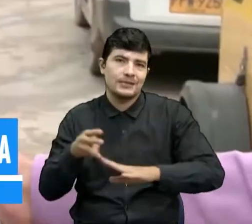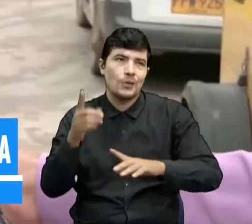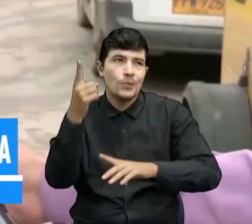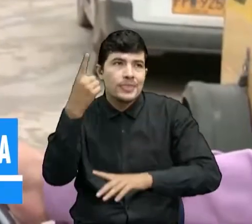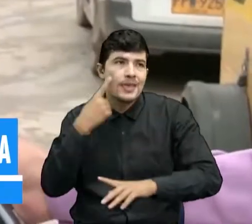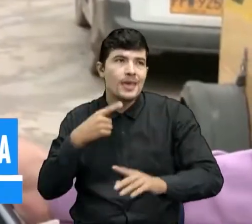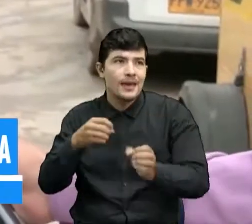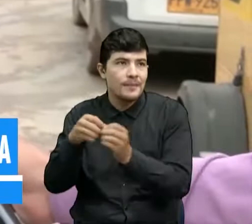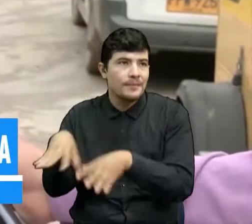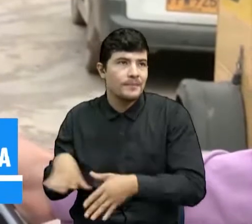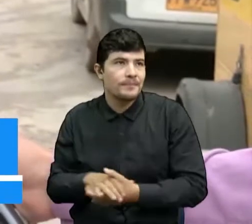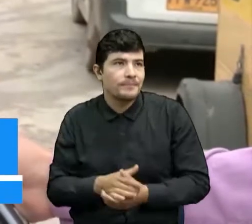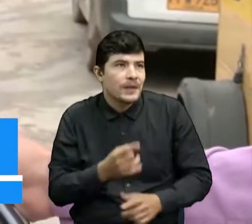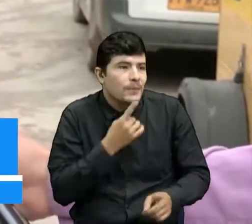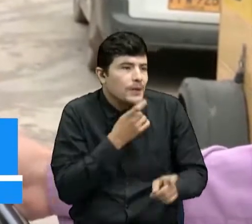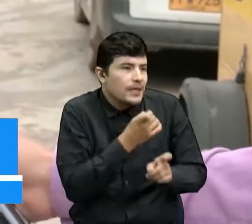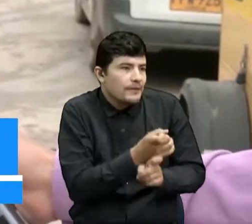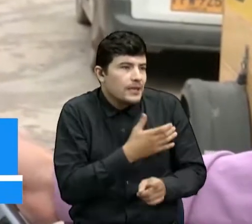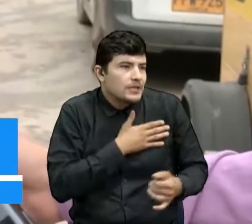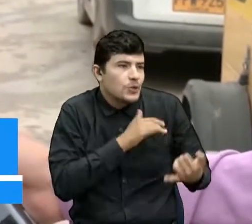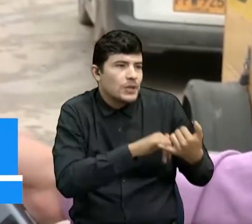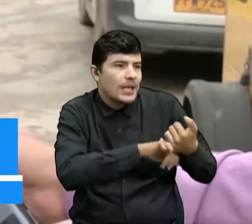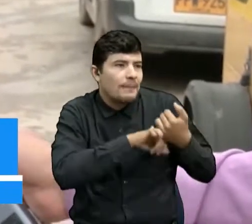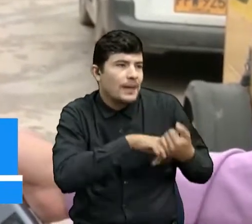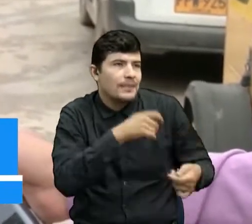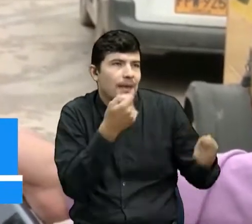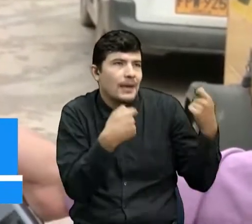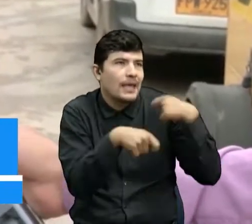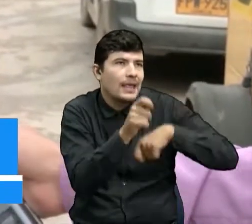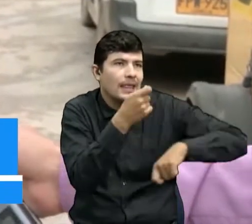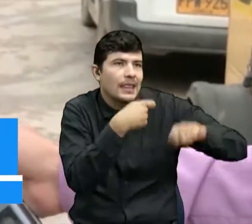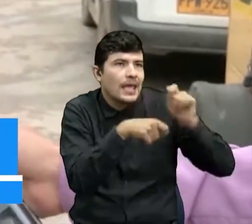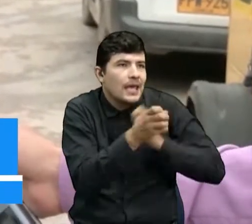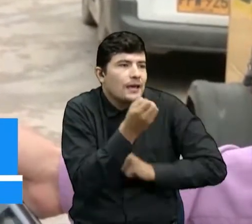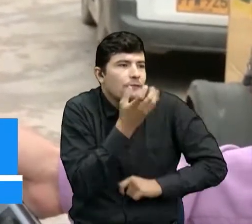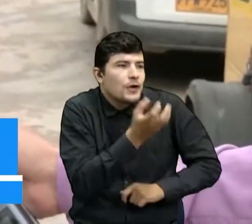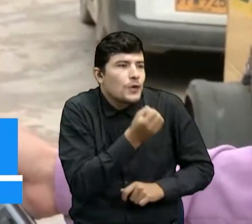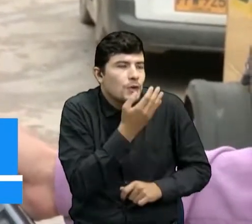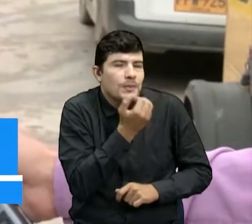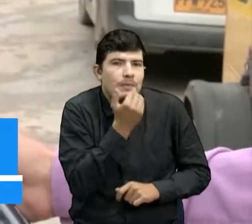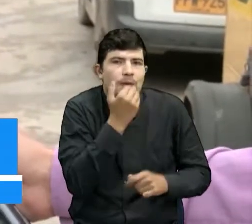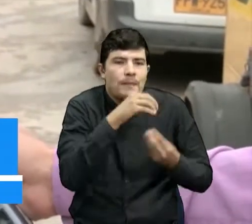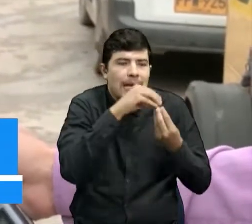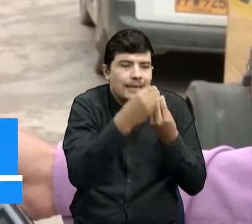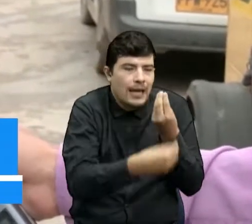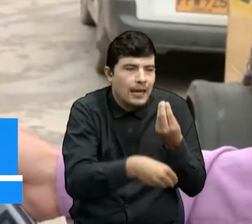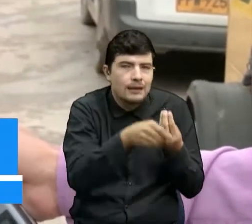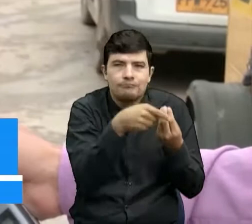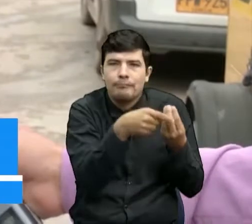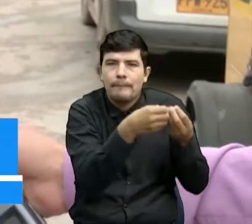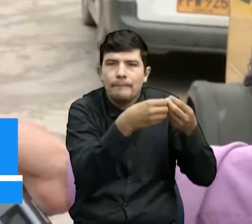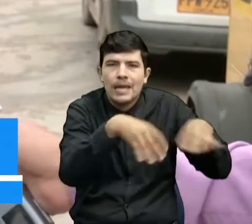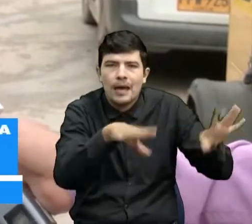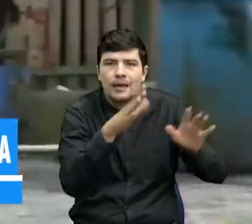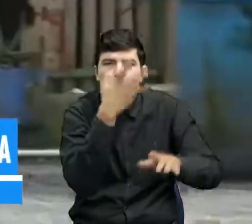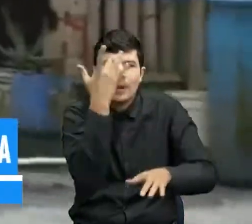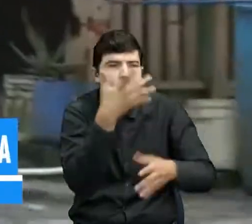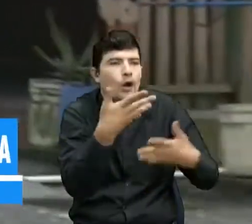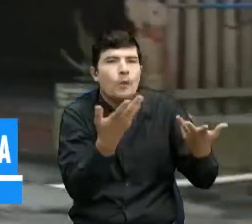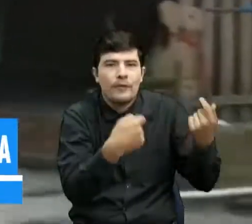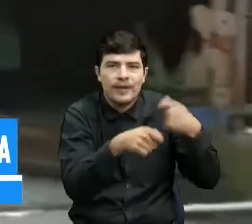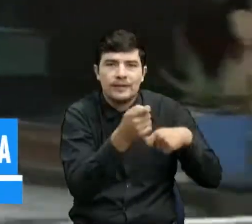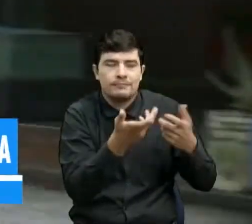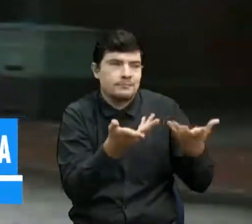Pues difícil porque uno vive de allá de la fruta vendiendo ahí todo lo que es el banano, todo se pierde porque no hay forma de sacarlo.